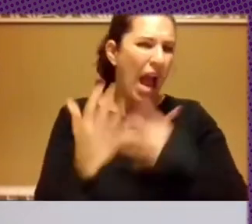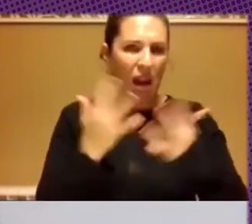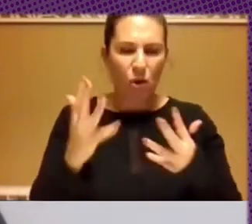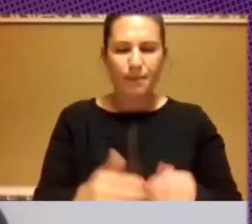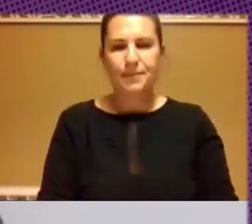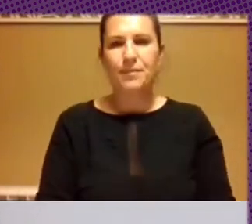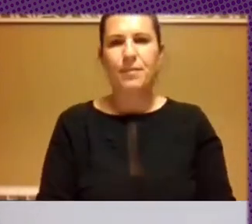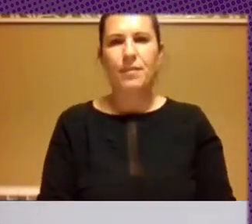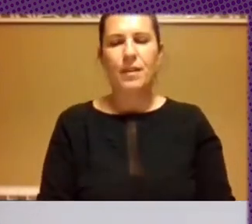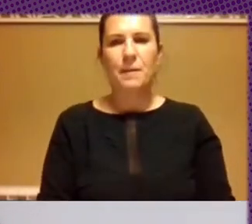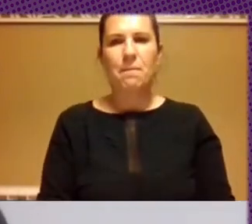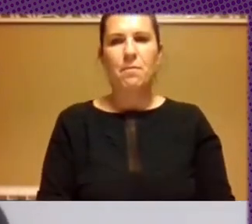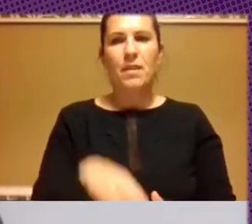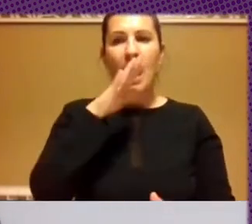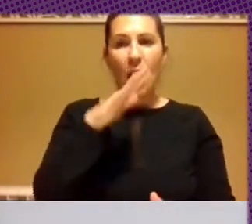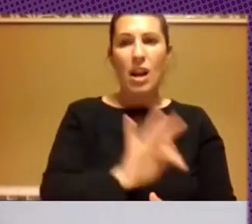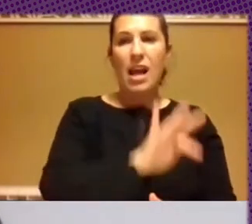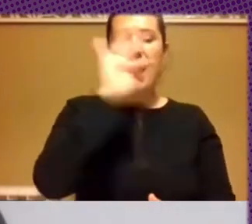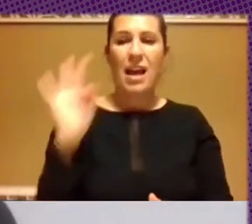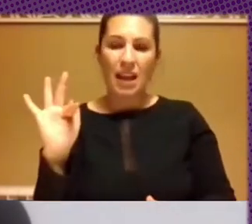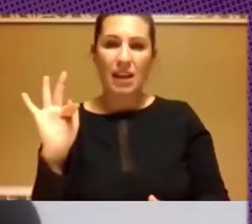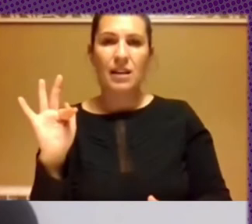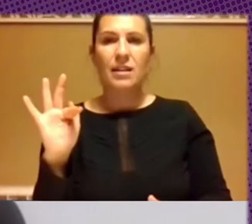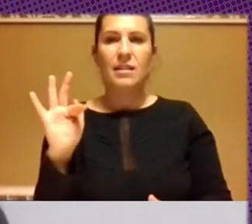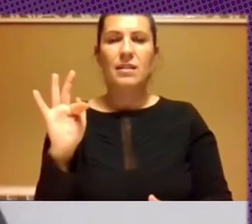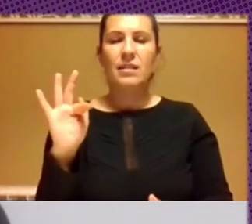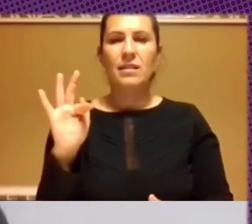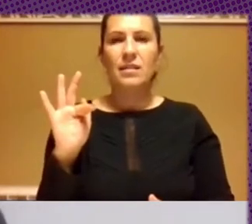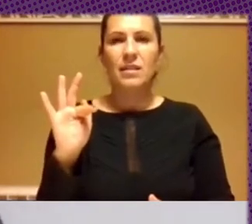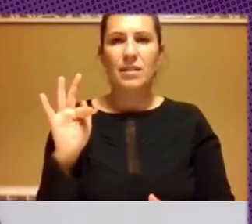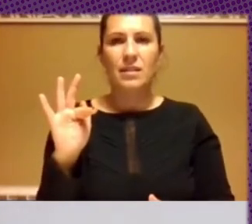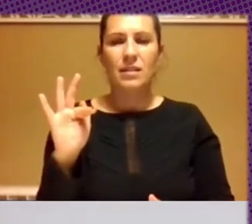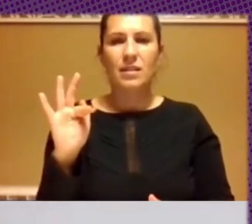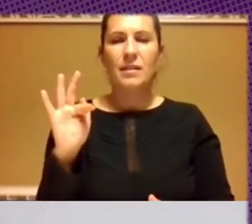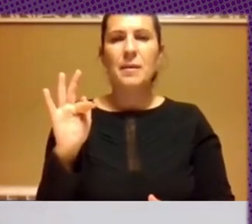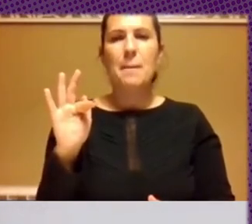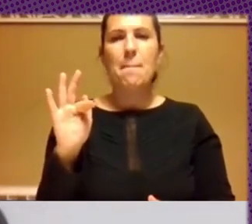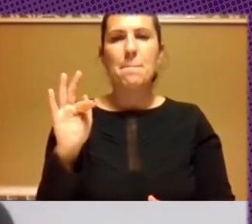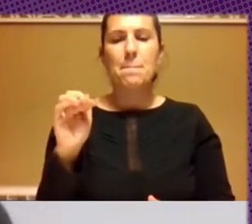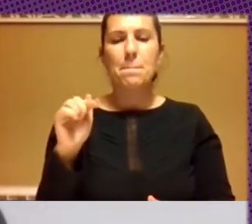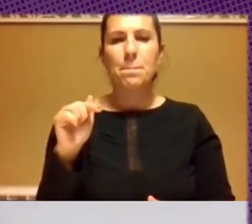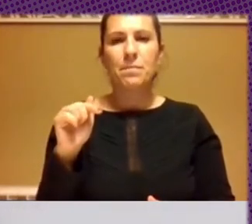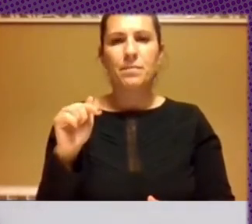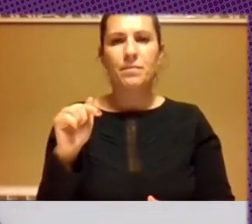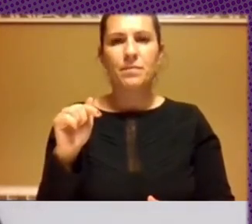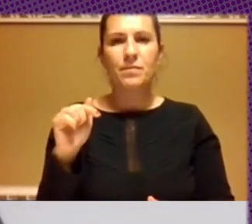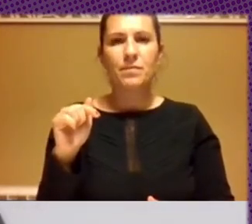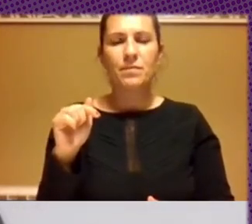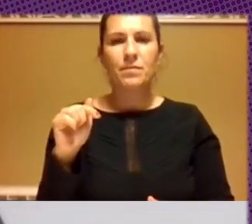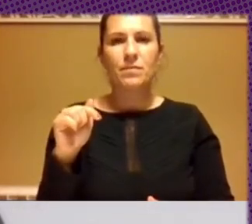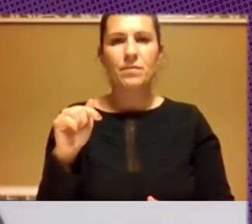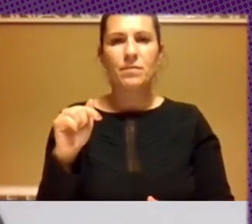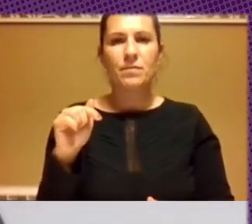a continuación, digo, bueno, antes de que Eloy vuelva a retomar su presentación, digamos que, bueno, son